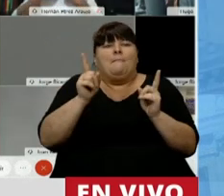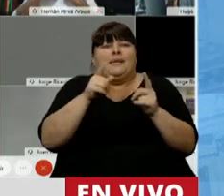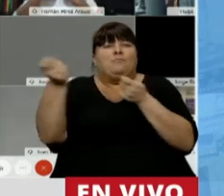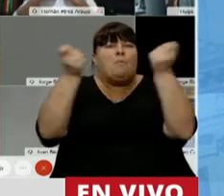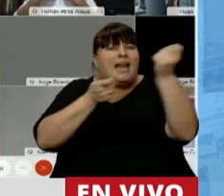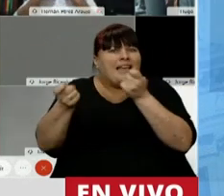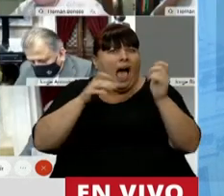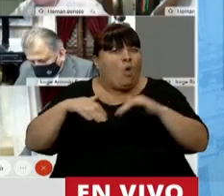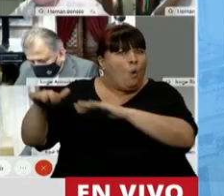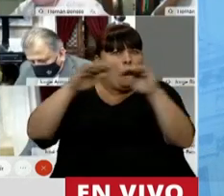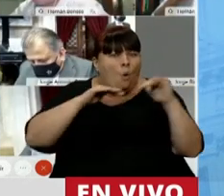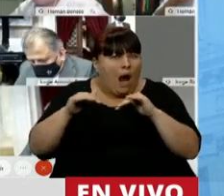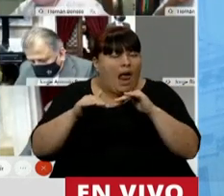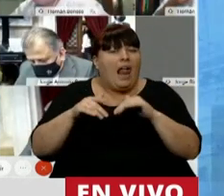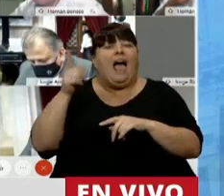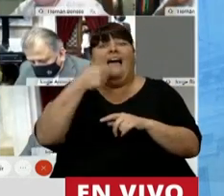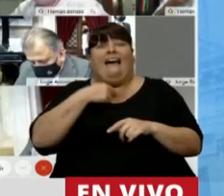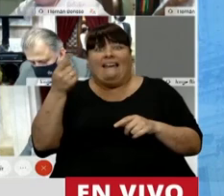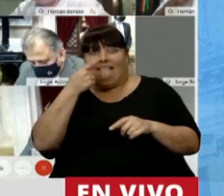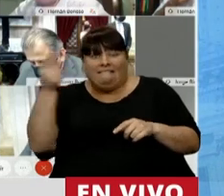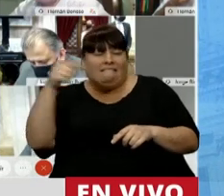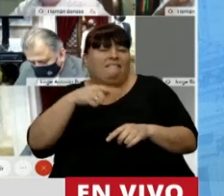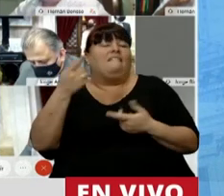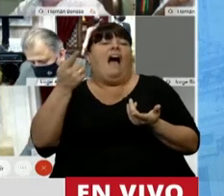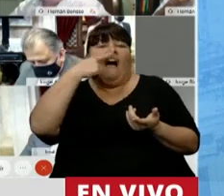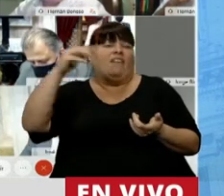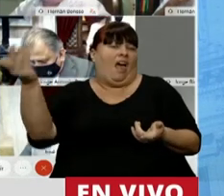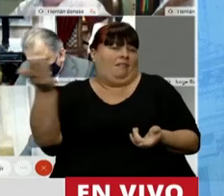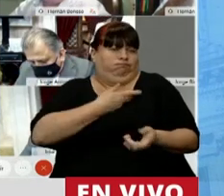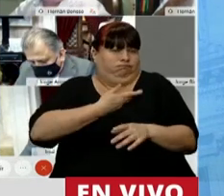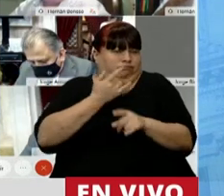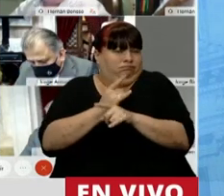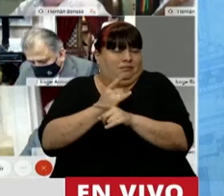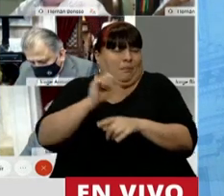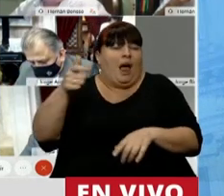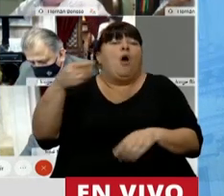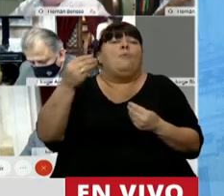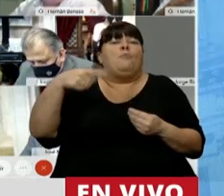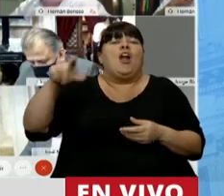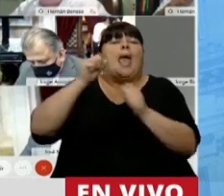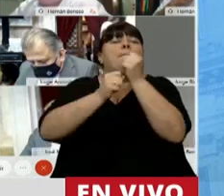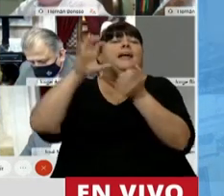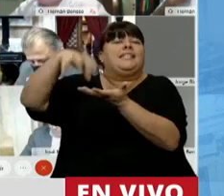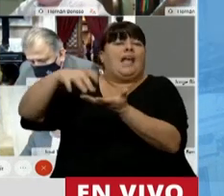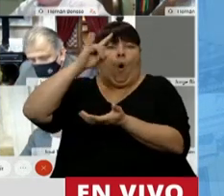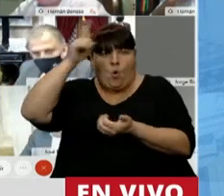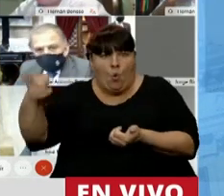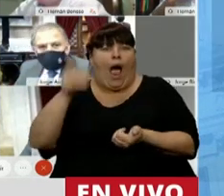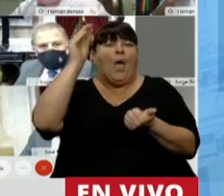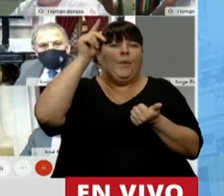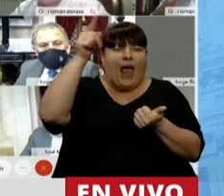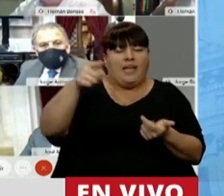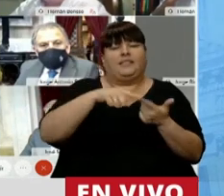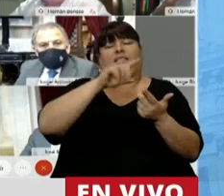el mismo mercado común, que interesados en esto nos van ganando por afano, porque las empresas se radican en Uruguay, se radican en